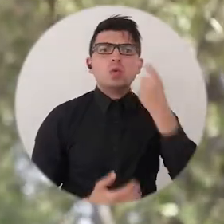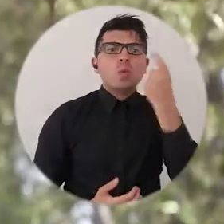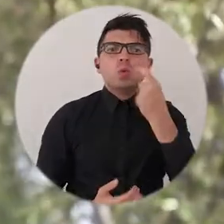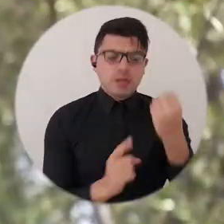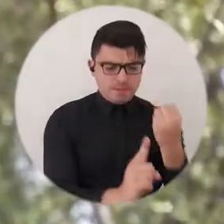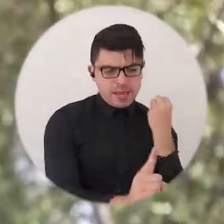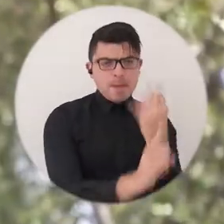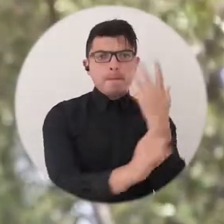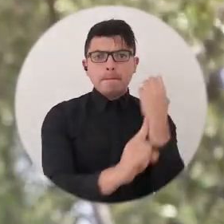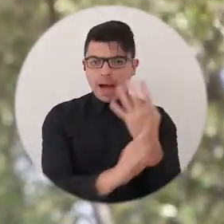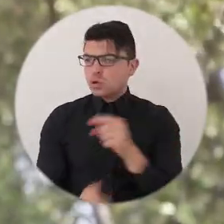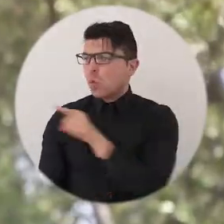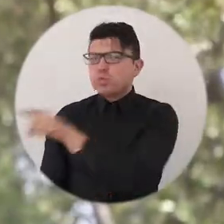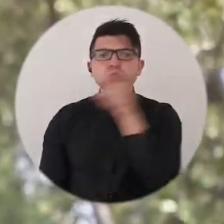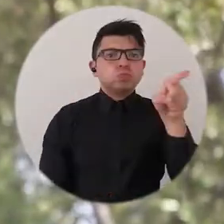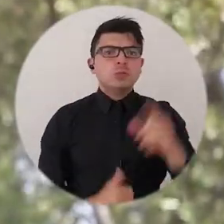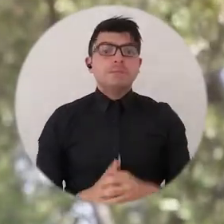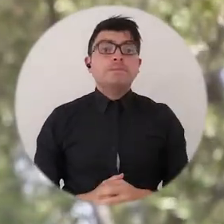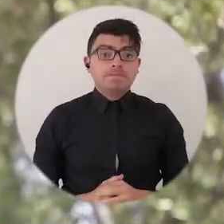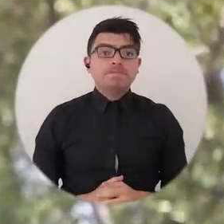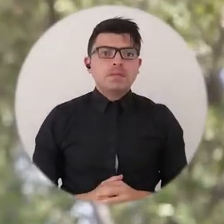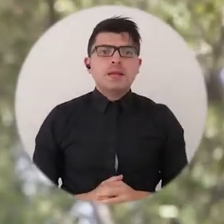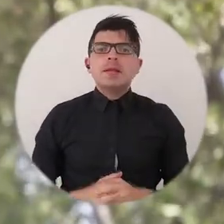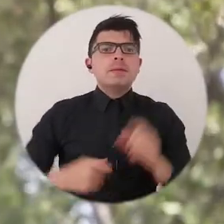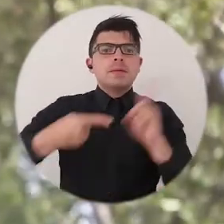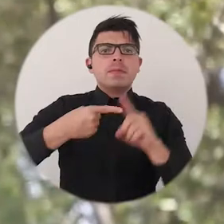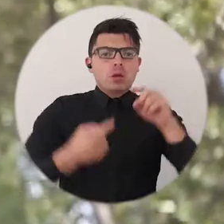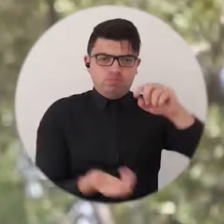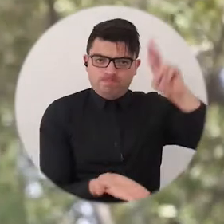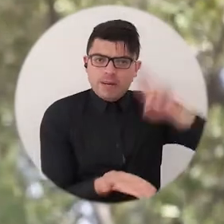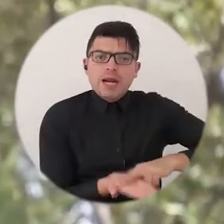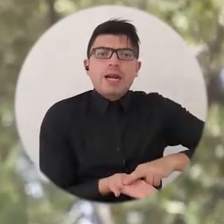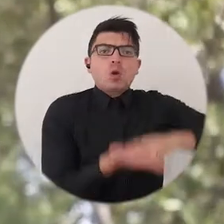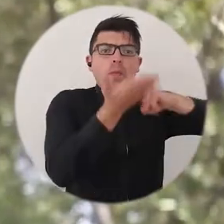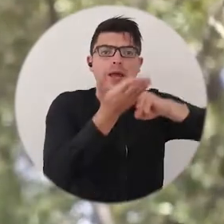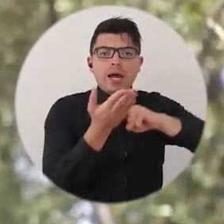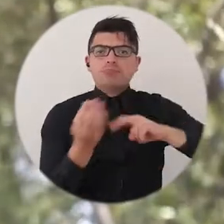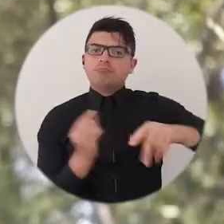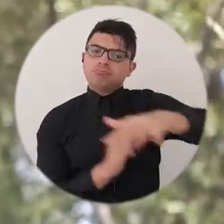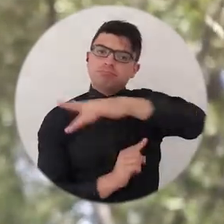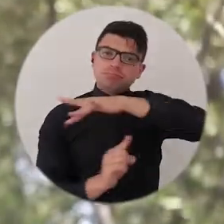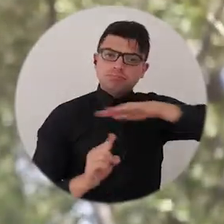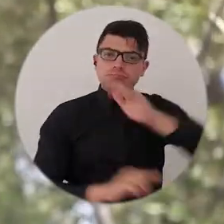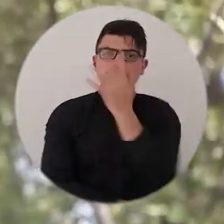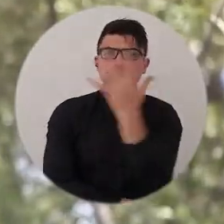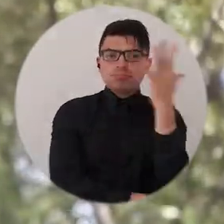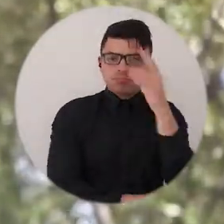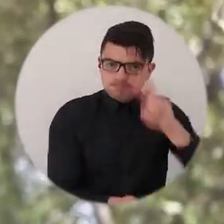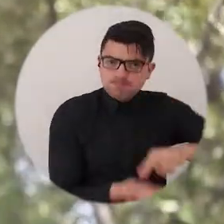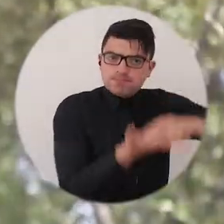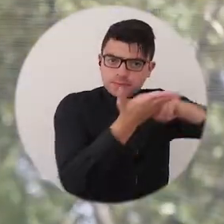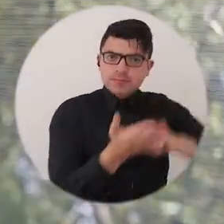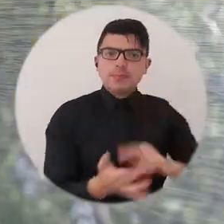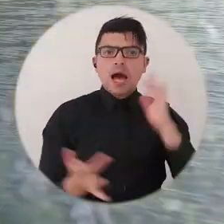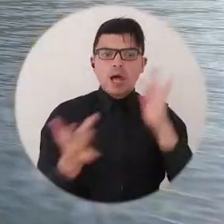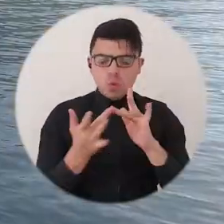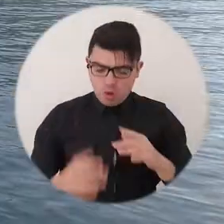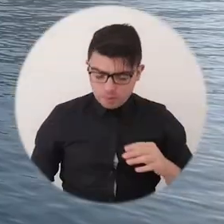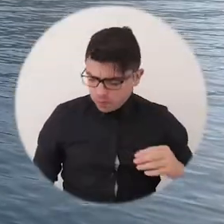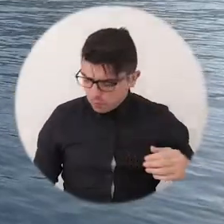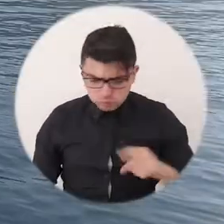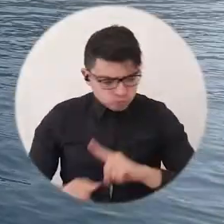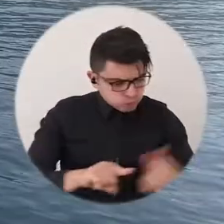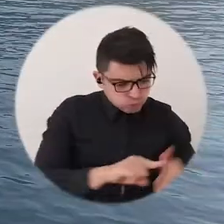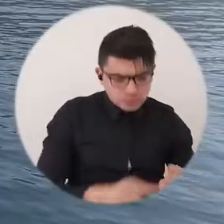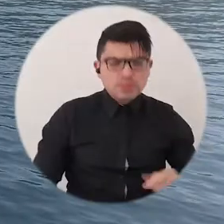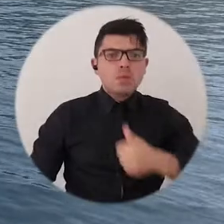Una de ellas es la recuperación del medio ambiente relacionado con el lecho marino de este sector. Otro es